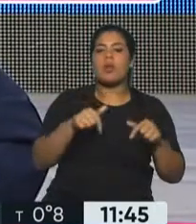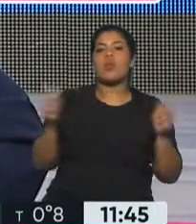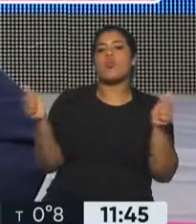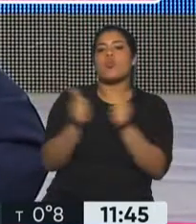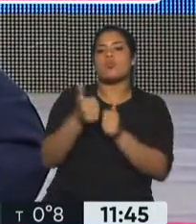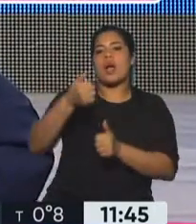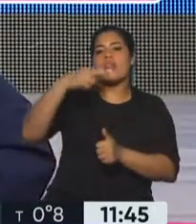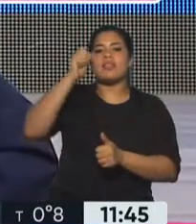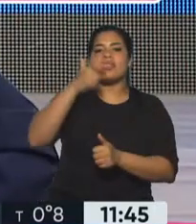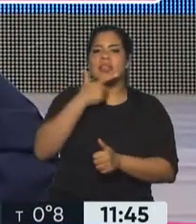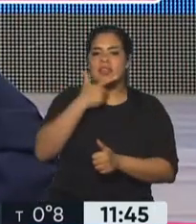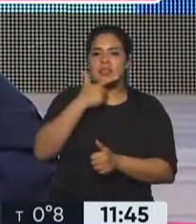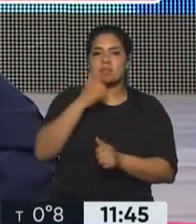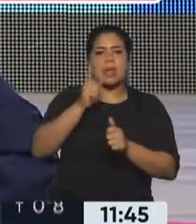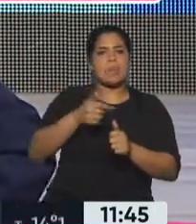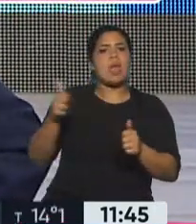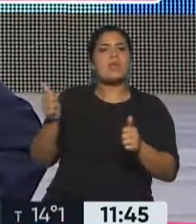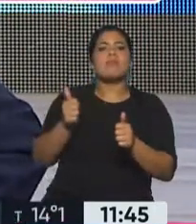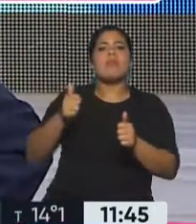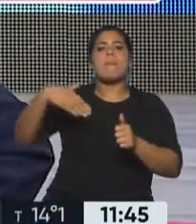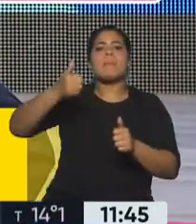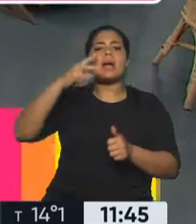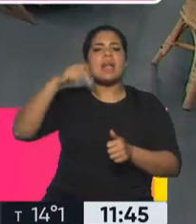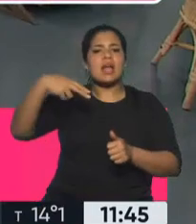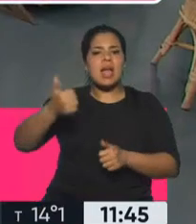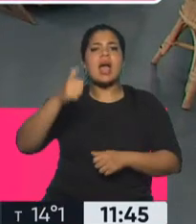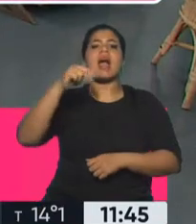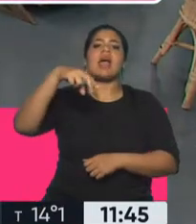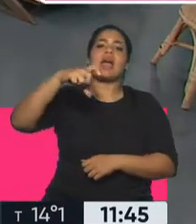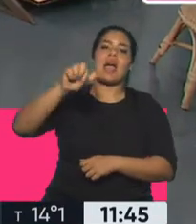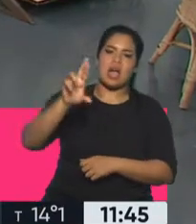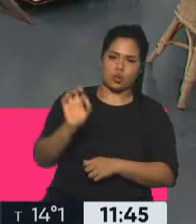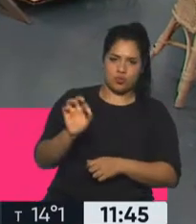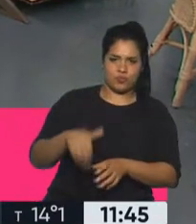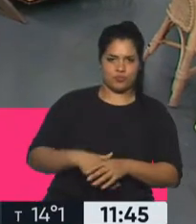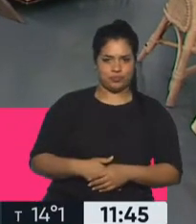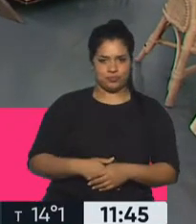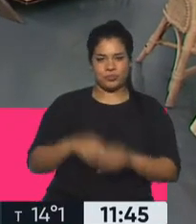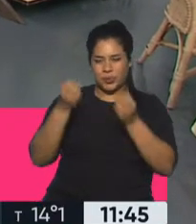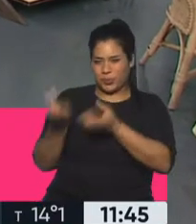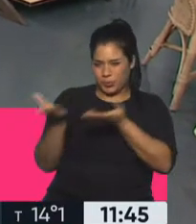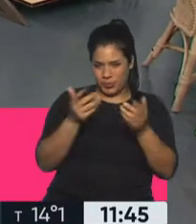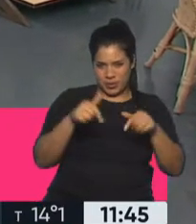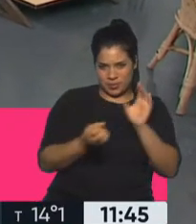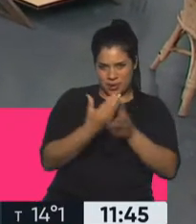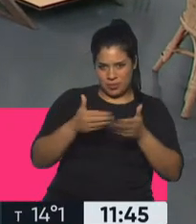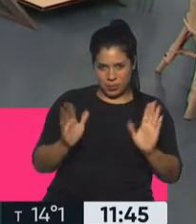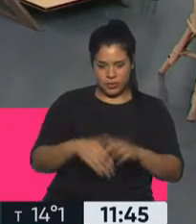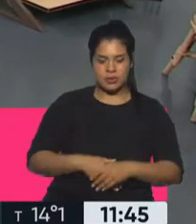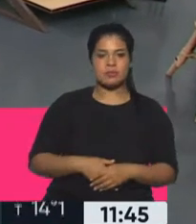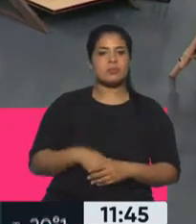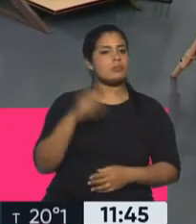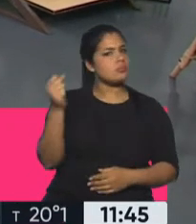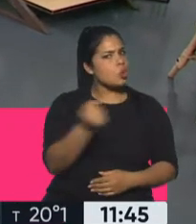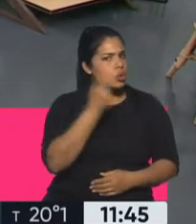con nosotros, y estamos con Mariana y con Caro. Buenos días, ¿eh? ¿Cómo están? Bienvenidas a Marianas Públicas. Andrés, qué